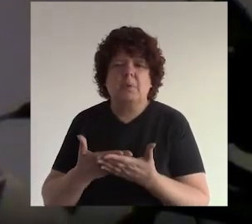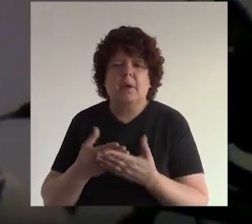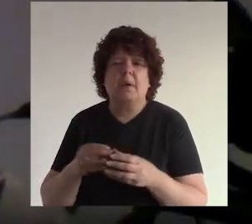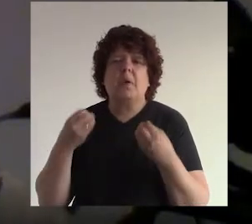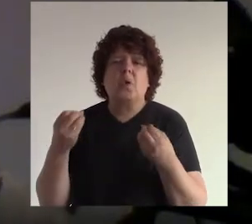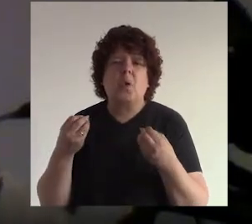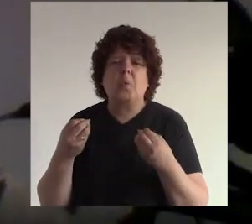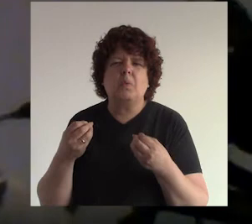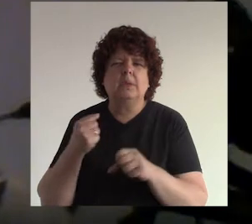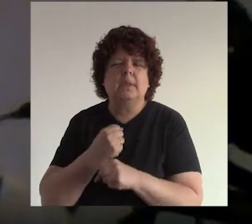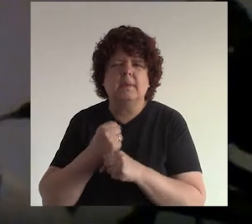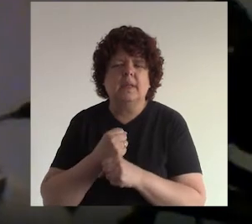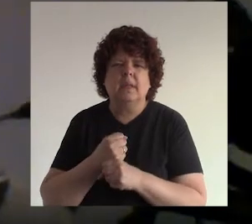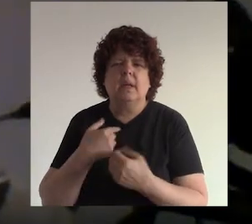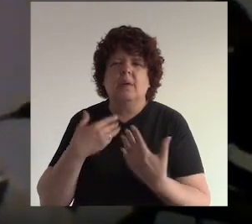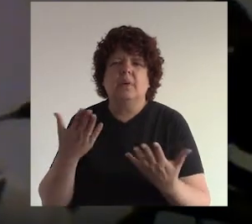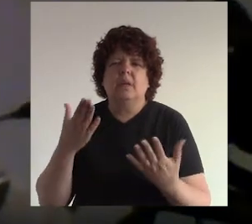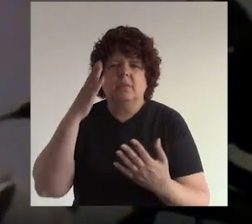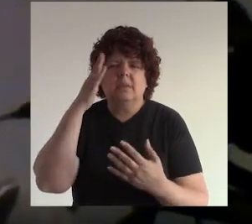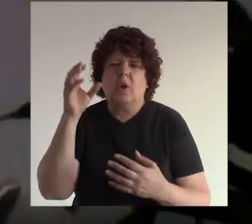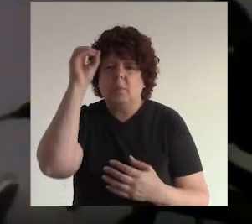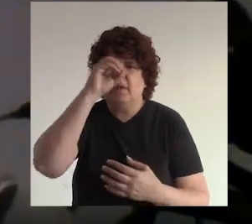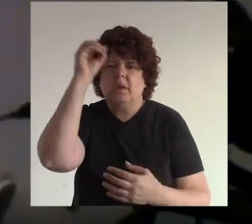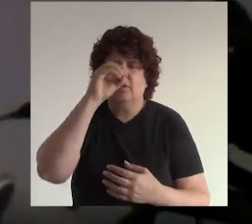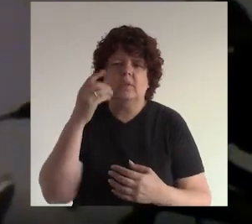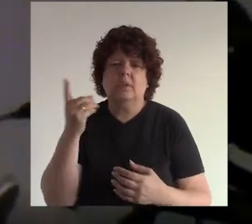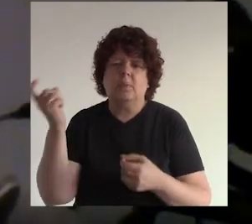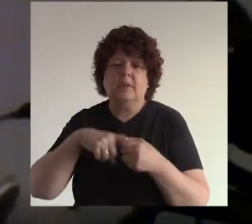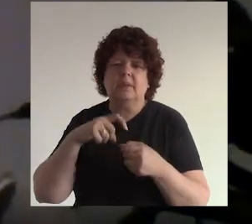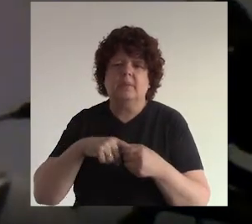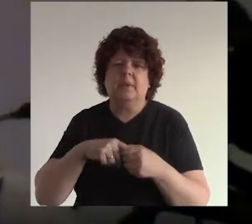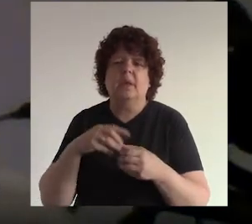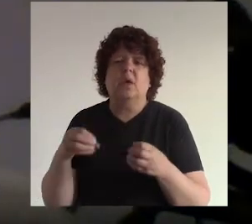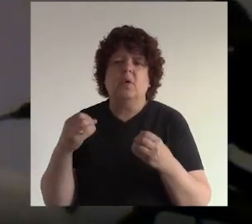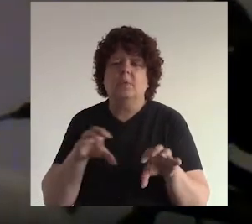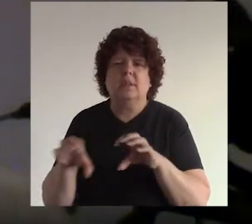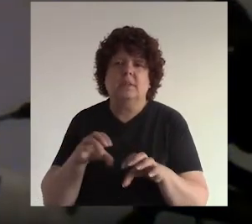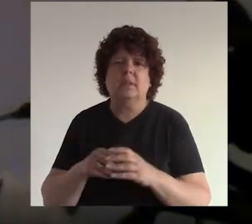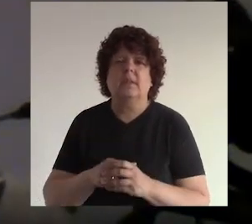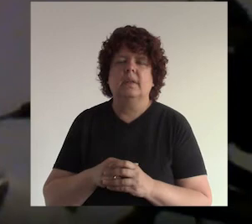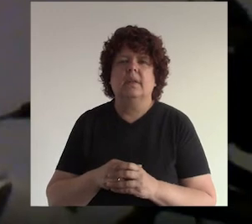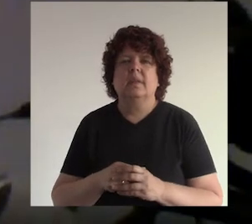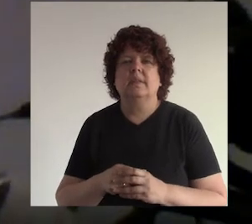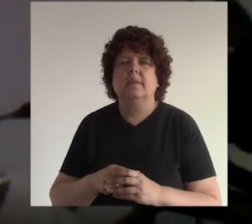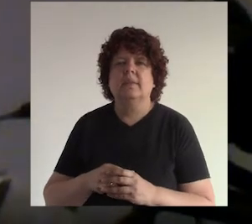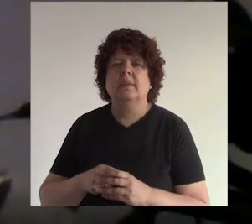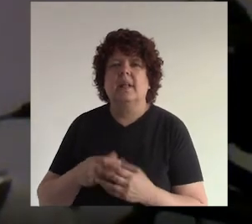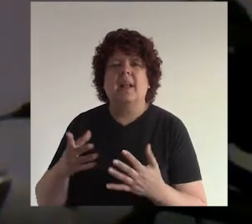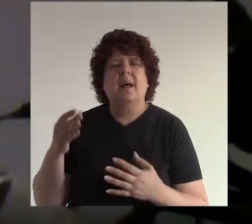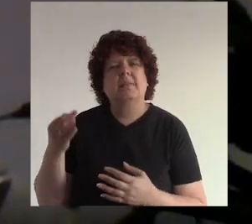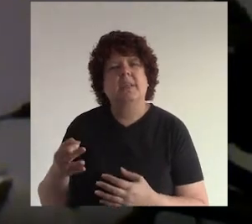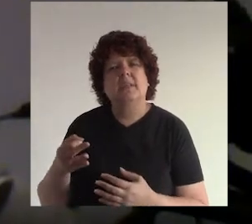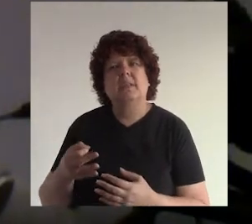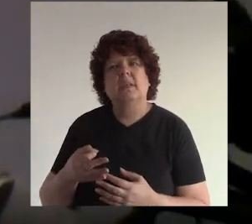probar para ver cómo funcionaba porque de hecho uno no puede dar una opinión si no participa de esa dinámica entonces